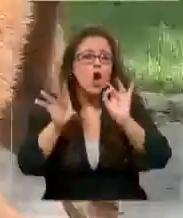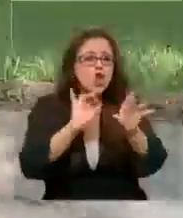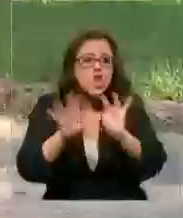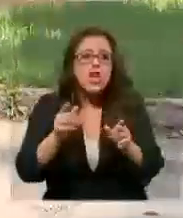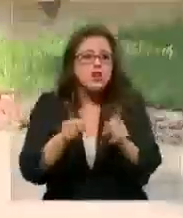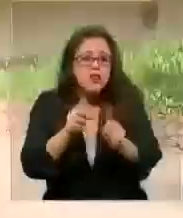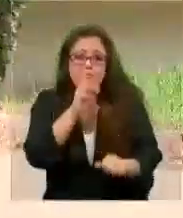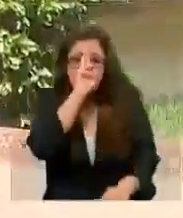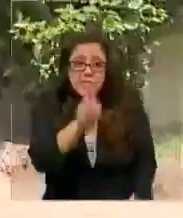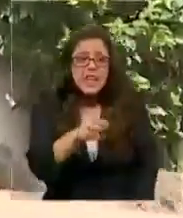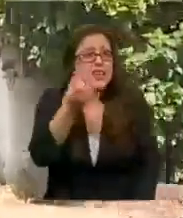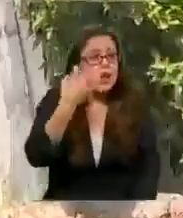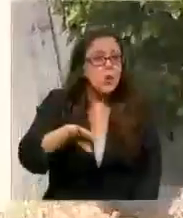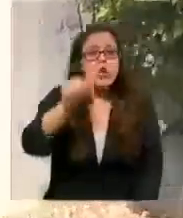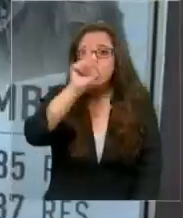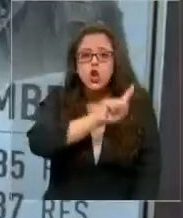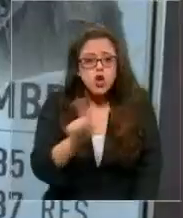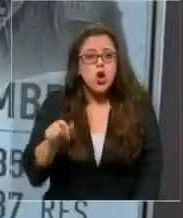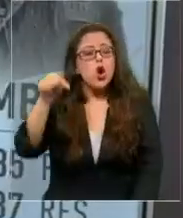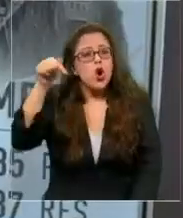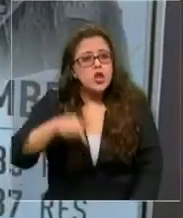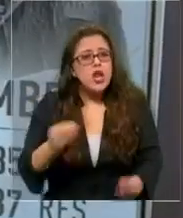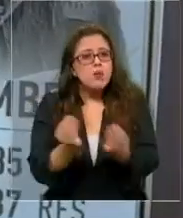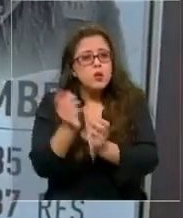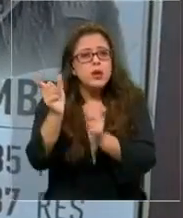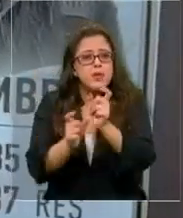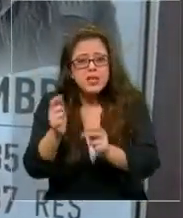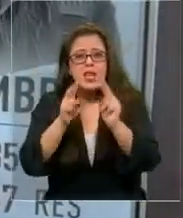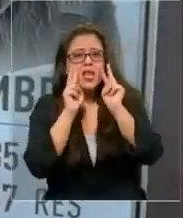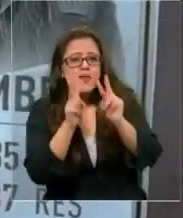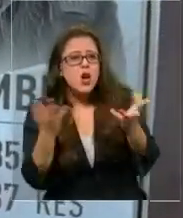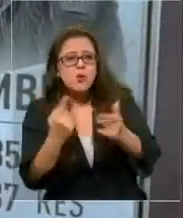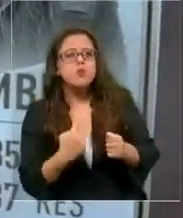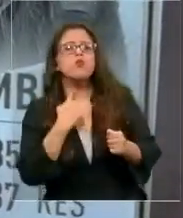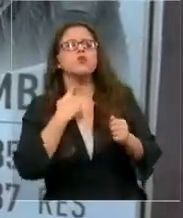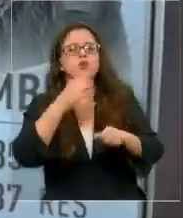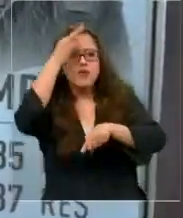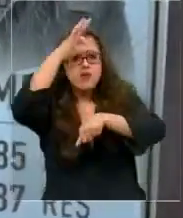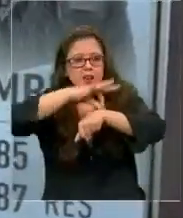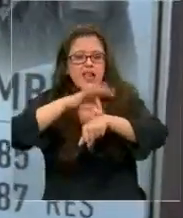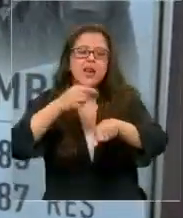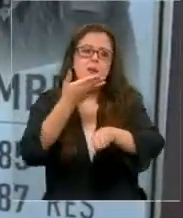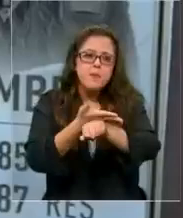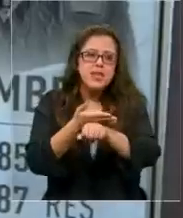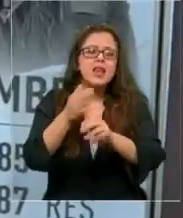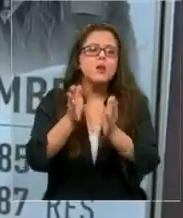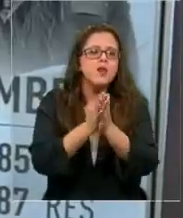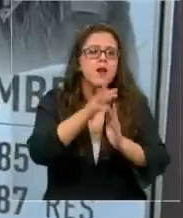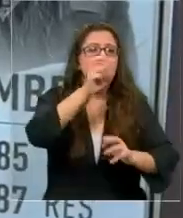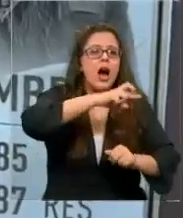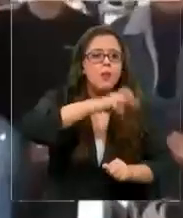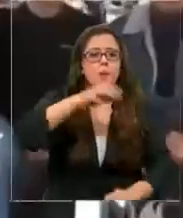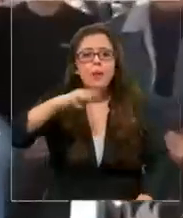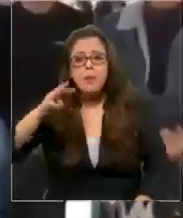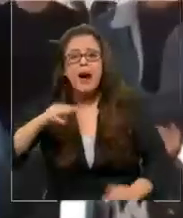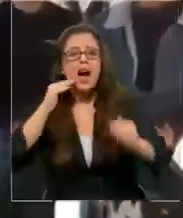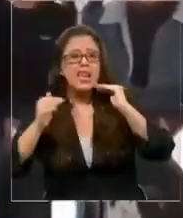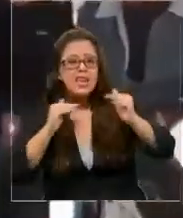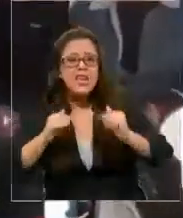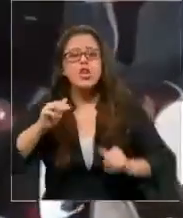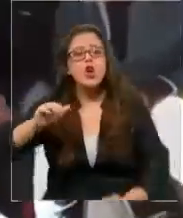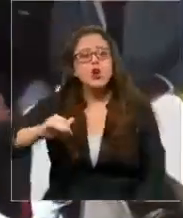y no es el único hoy quienes vivieron y ven como afecta esta enfermedad hacen diferentes llamados a los padres niños, niñas y